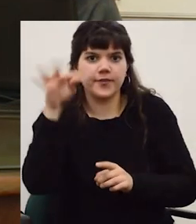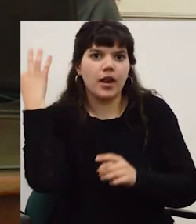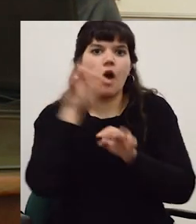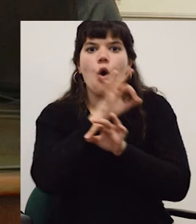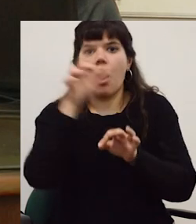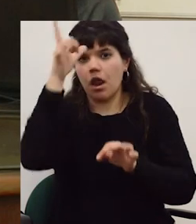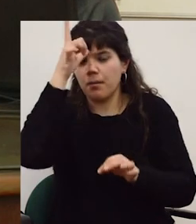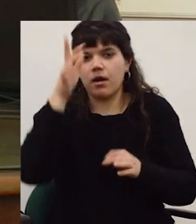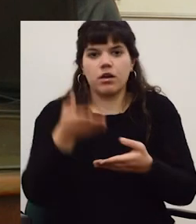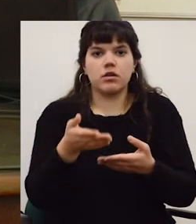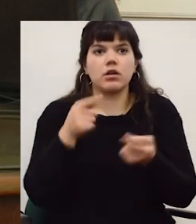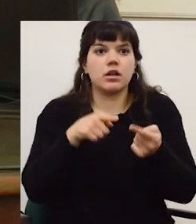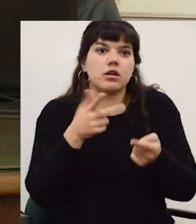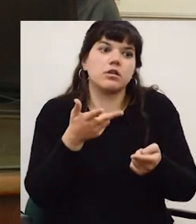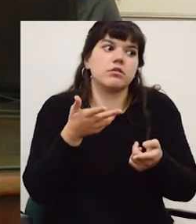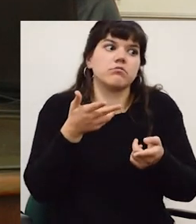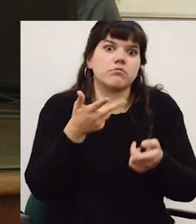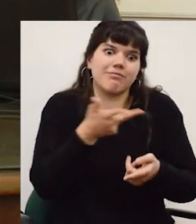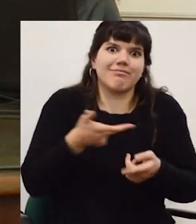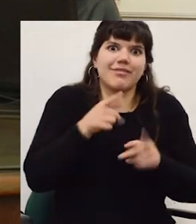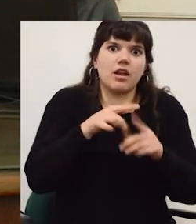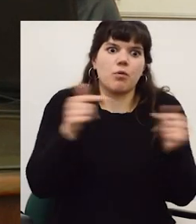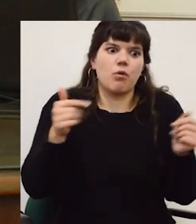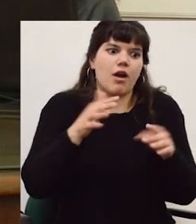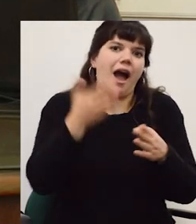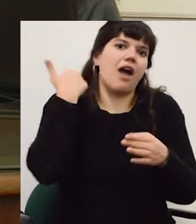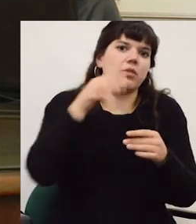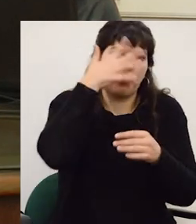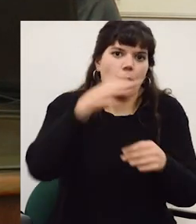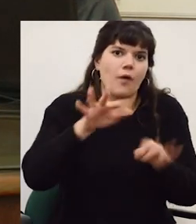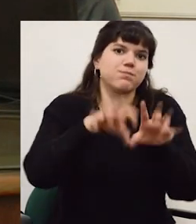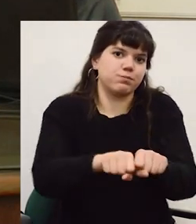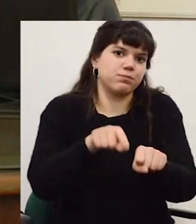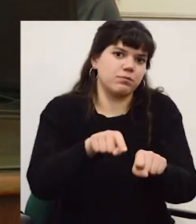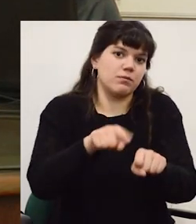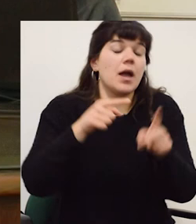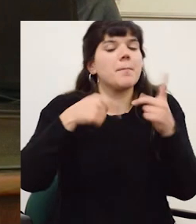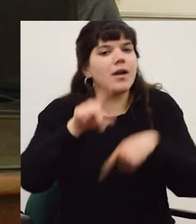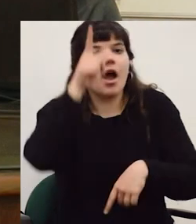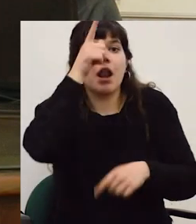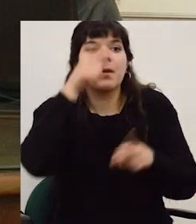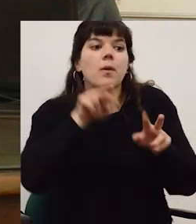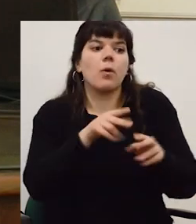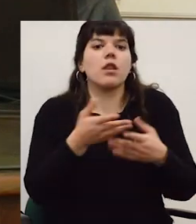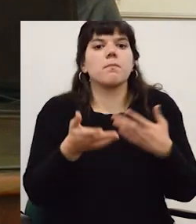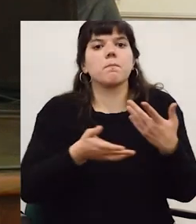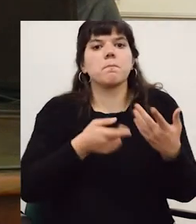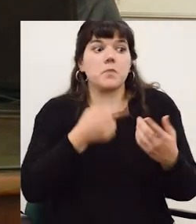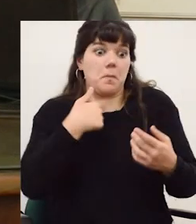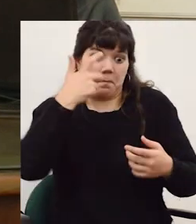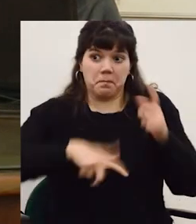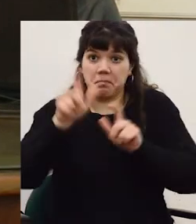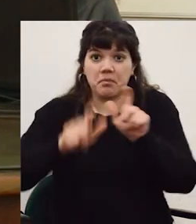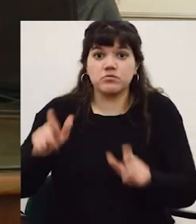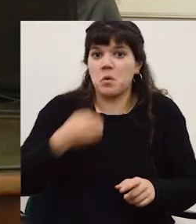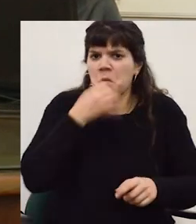Inglaterra y en Francia y en Alemania bueno funcionan con las ex colonias los alemanes tienen algo igual